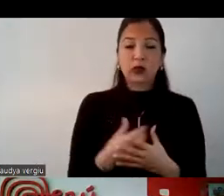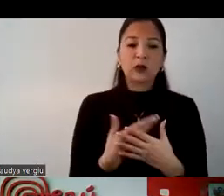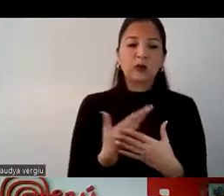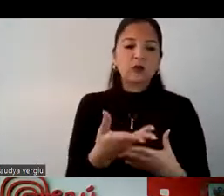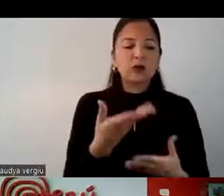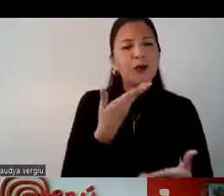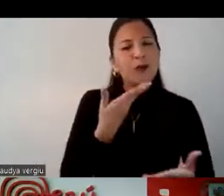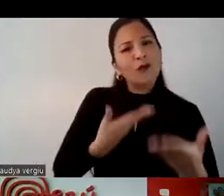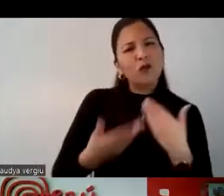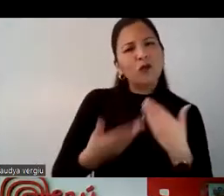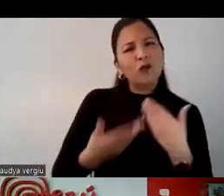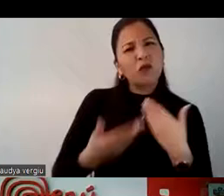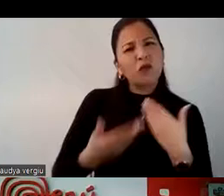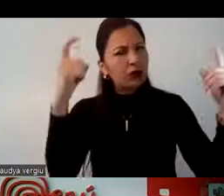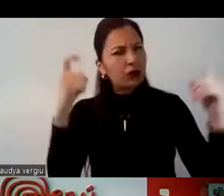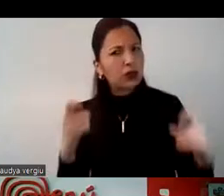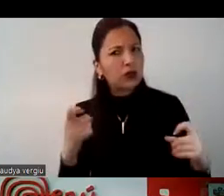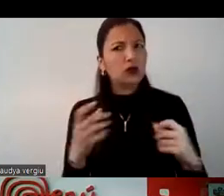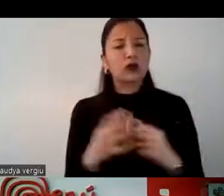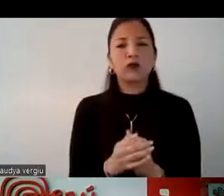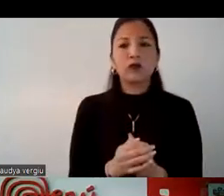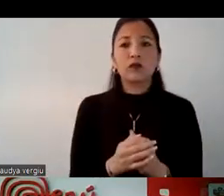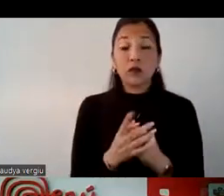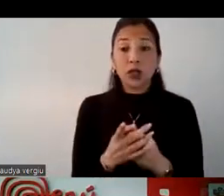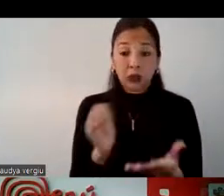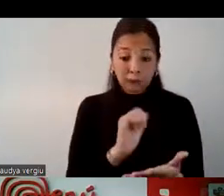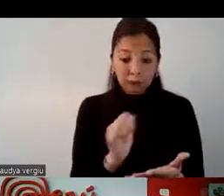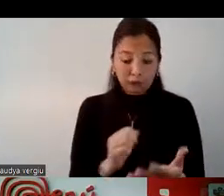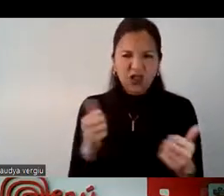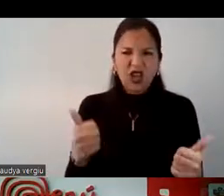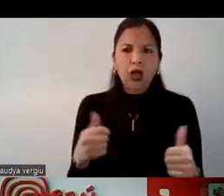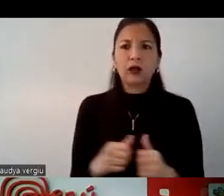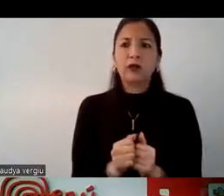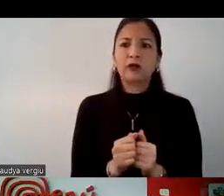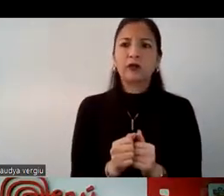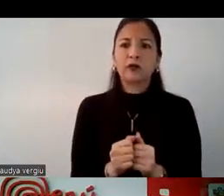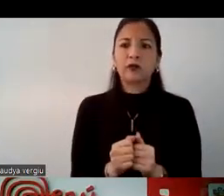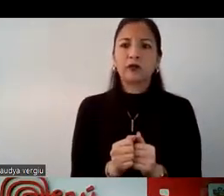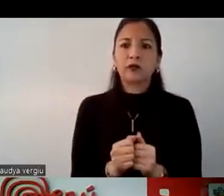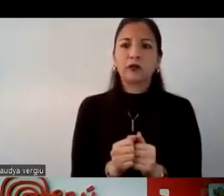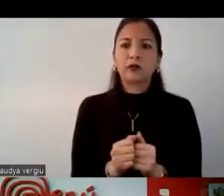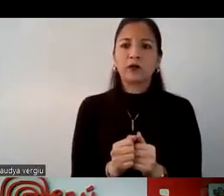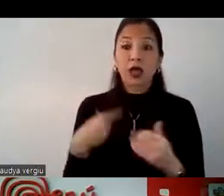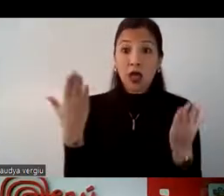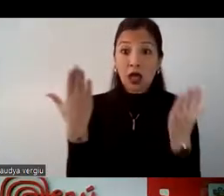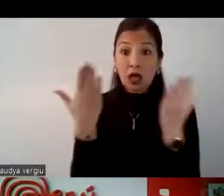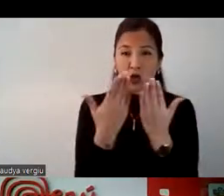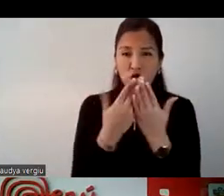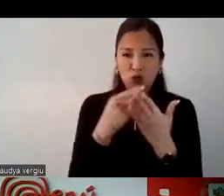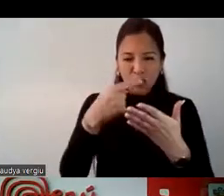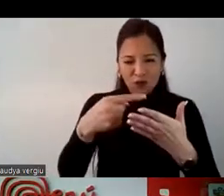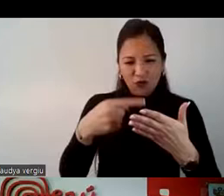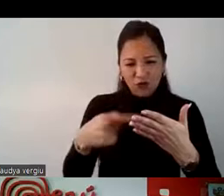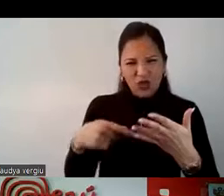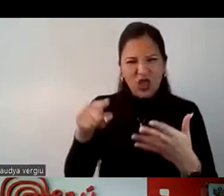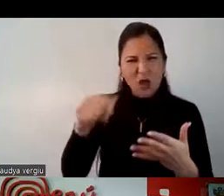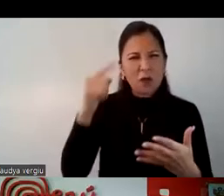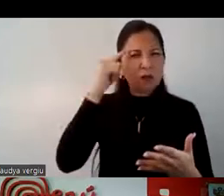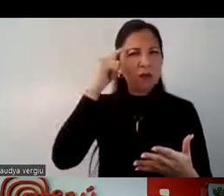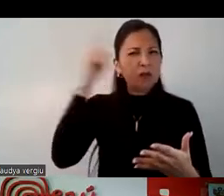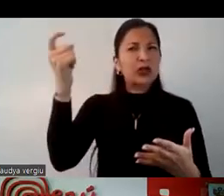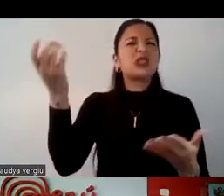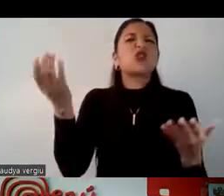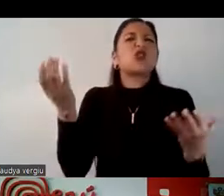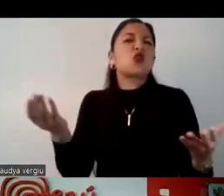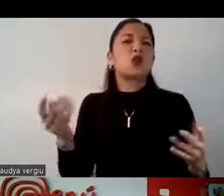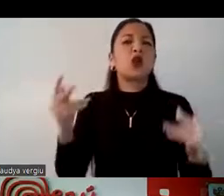entrevistado, y hemos logrado, pues, realizar todo un estudio de la apreciación que tienen ellos sobre